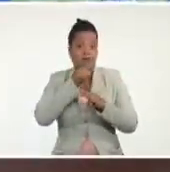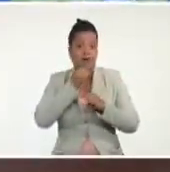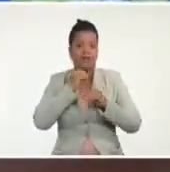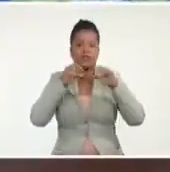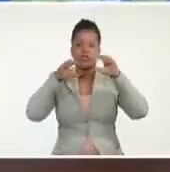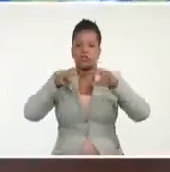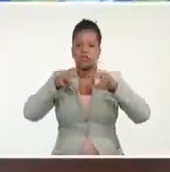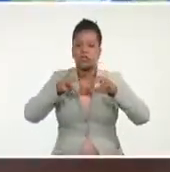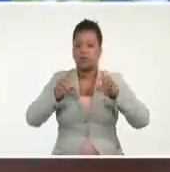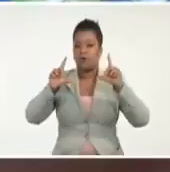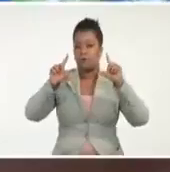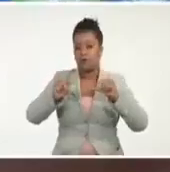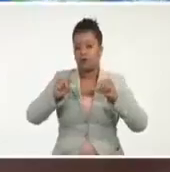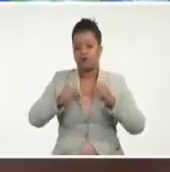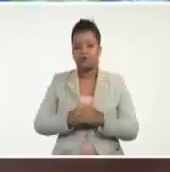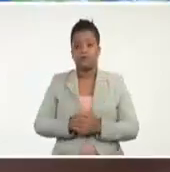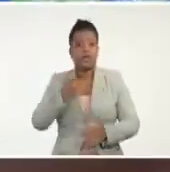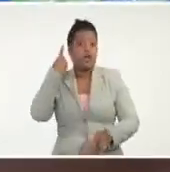Surge en otro lugar.